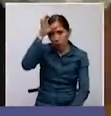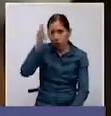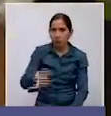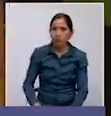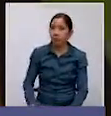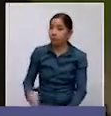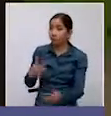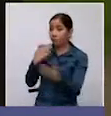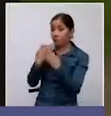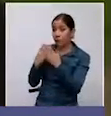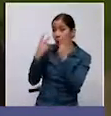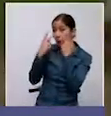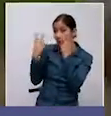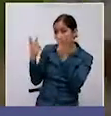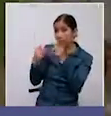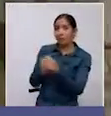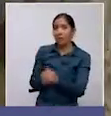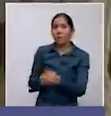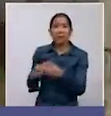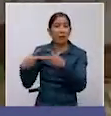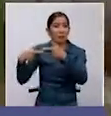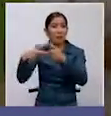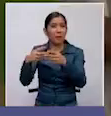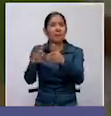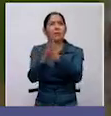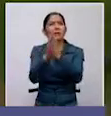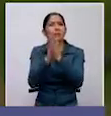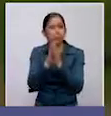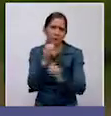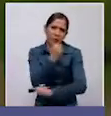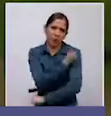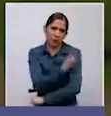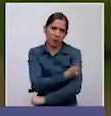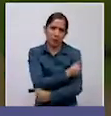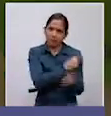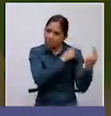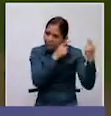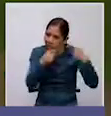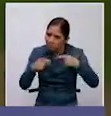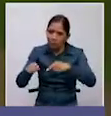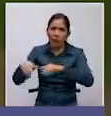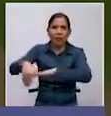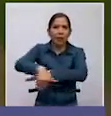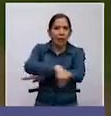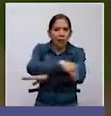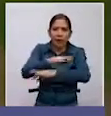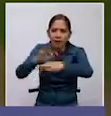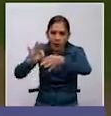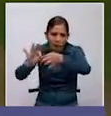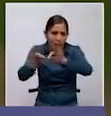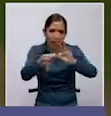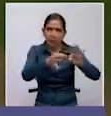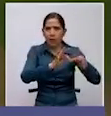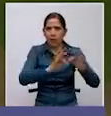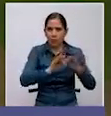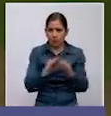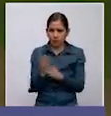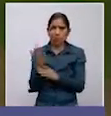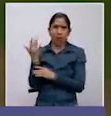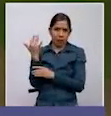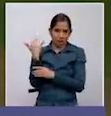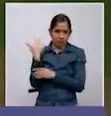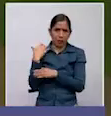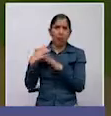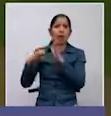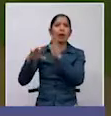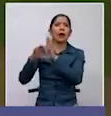bien, así de esta manera los vecinos solicitan también a las autoridades pertinentes poder realizar las refacciones respectivas. Compromisos que fueron asumidos en